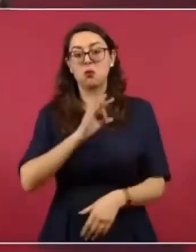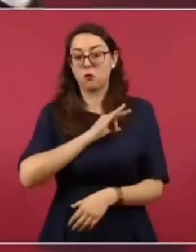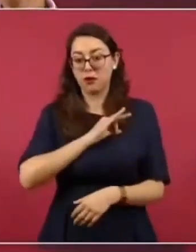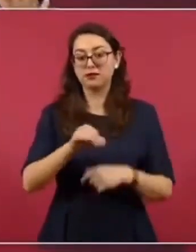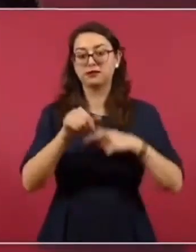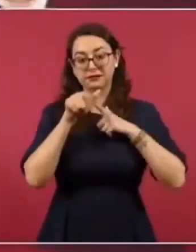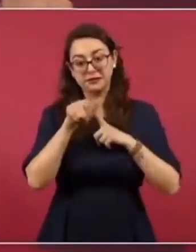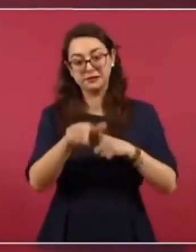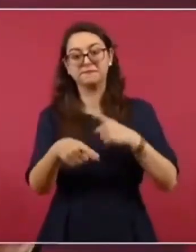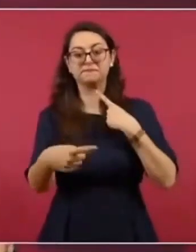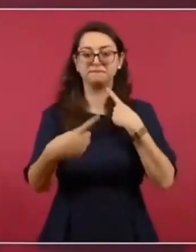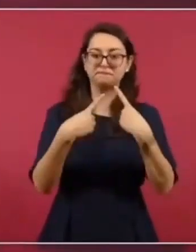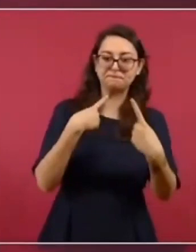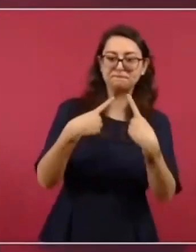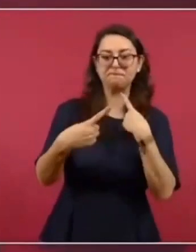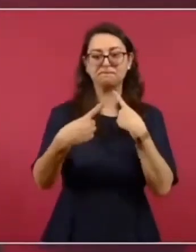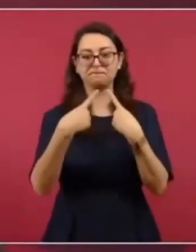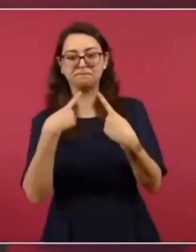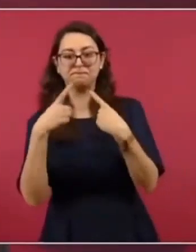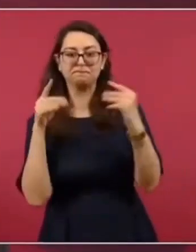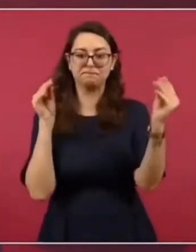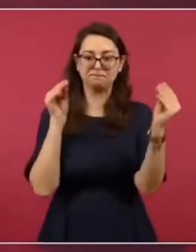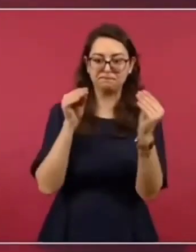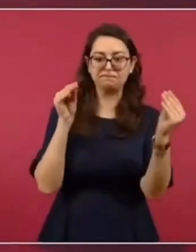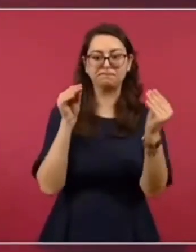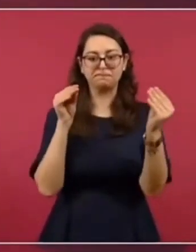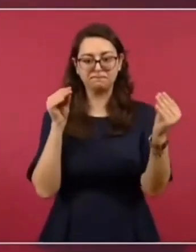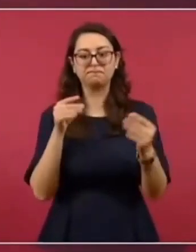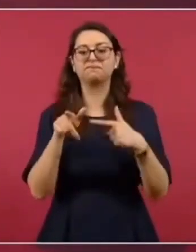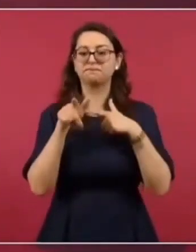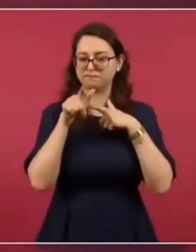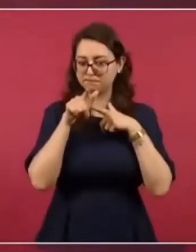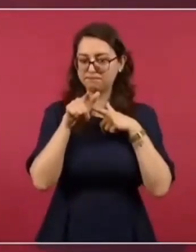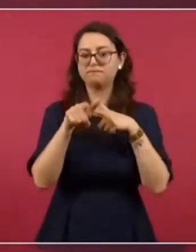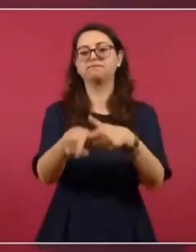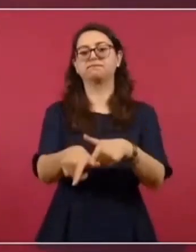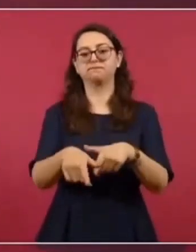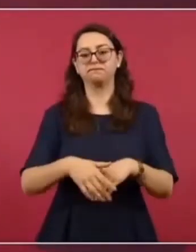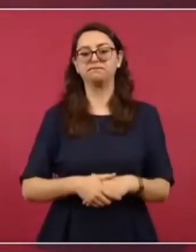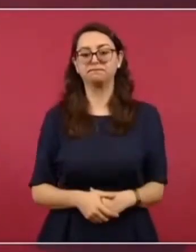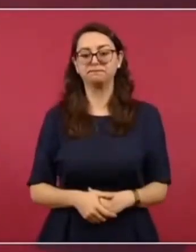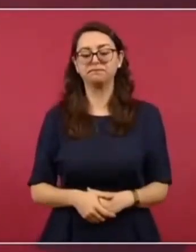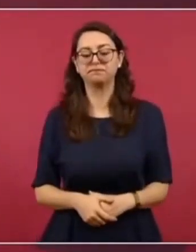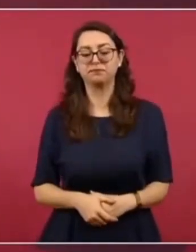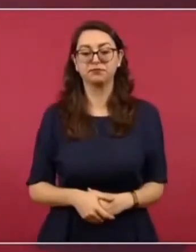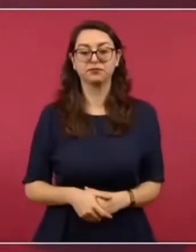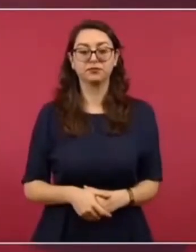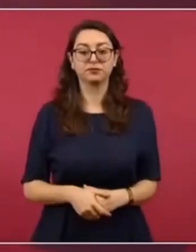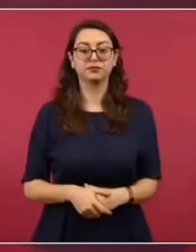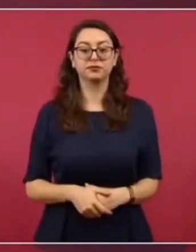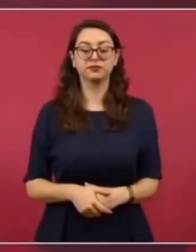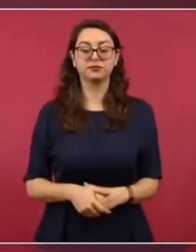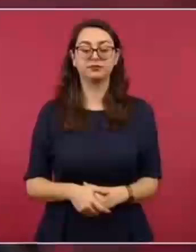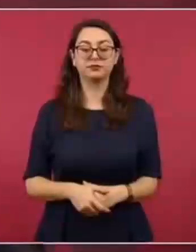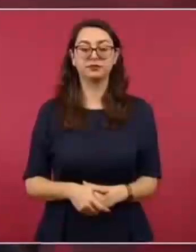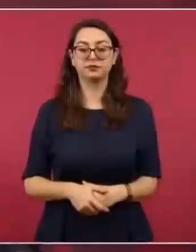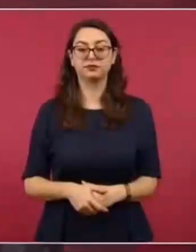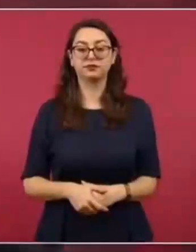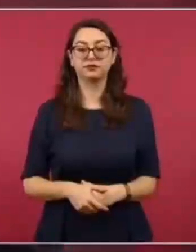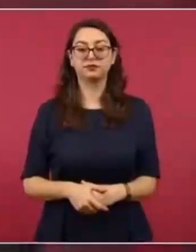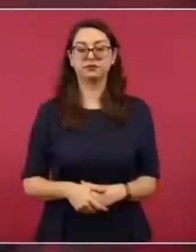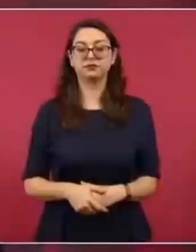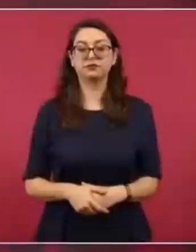y que podamos seguir debatiendo, discutiendo esto en